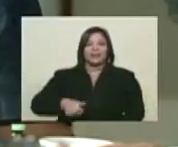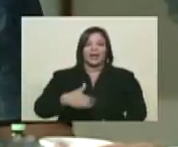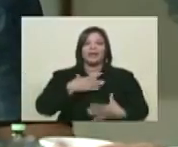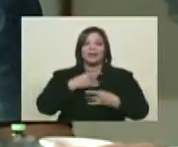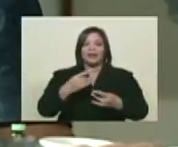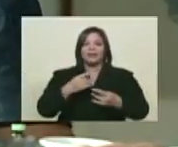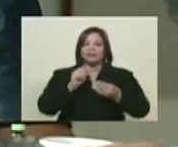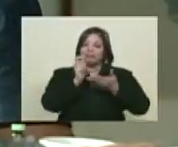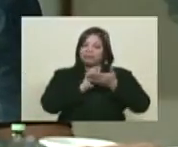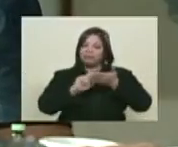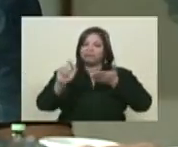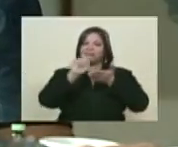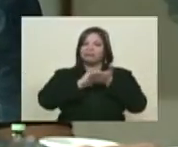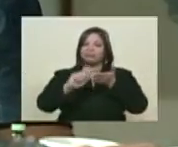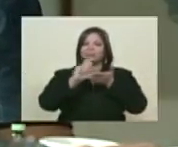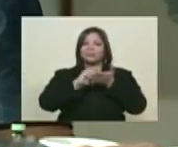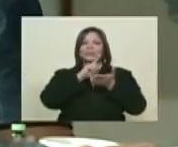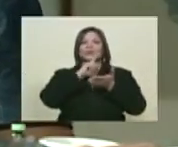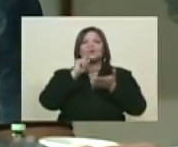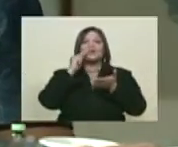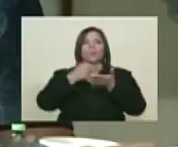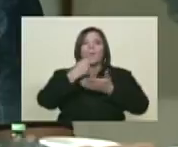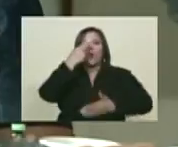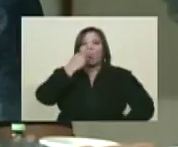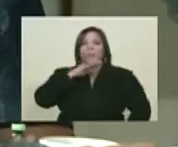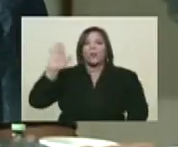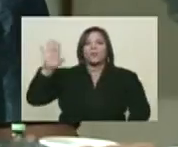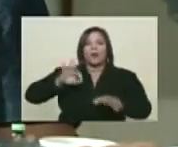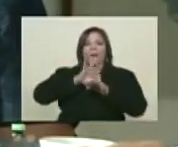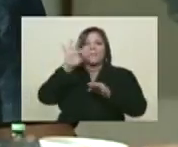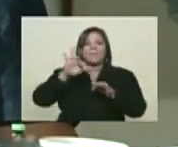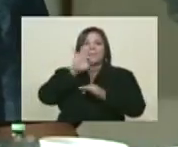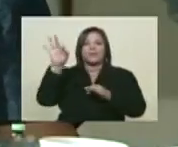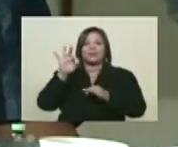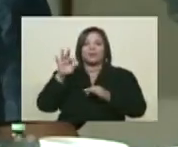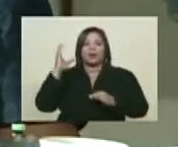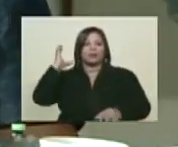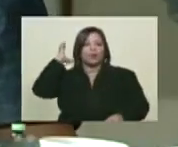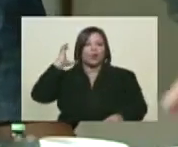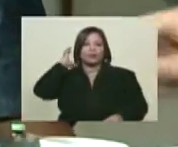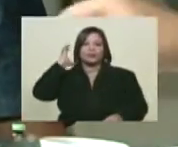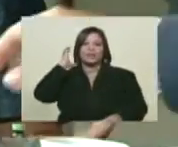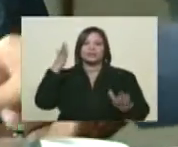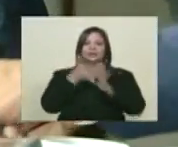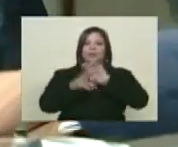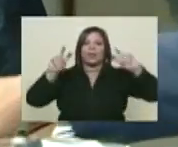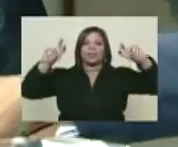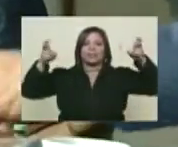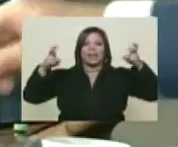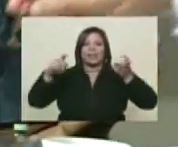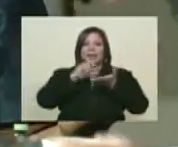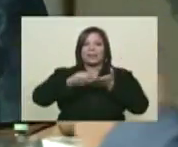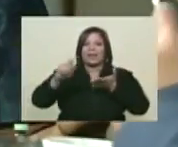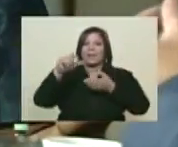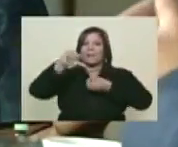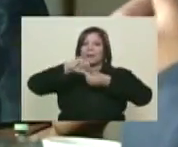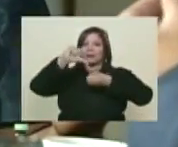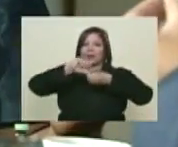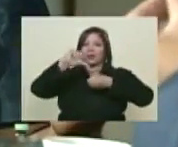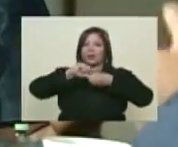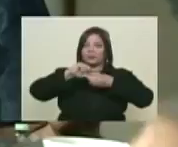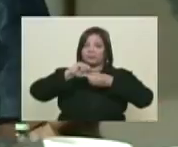confesionando algo que he llamado el compromiso espiritual de la conciencia del petróleo. Y he asumido un compromiso